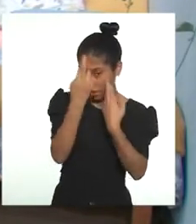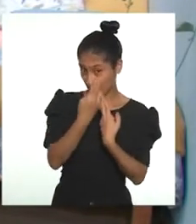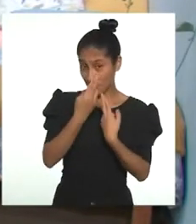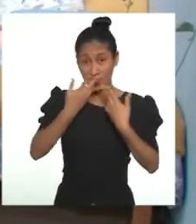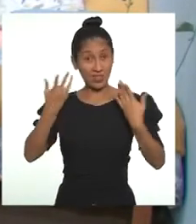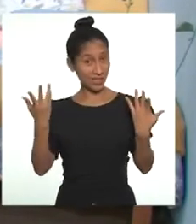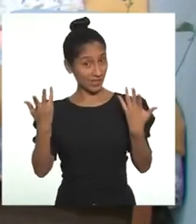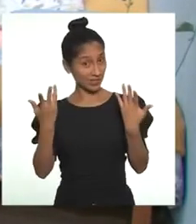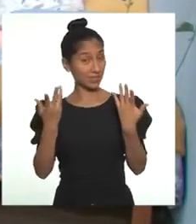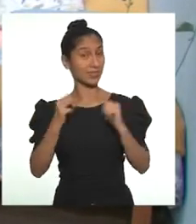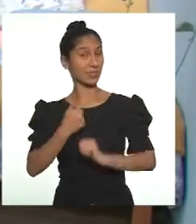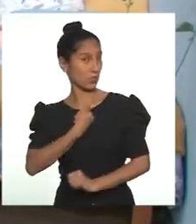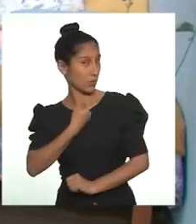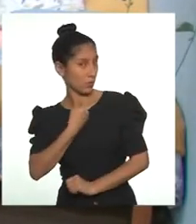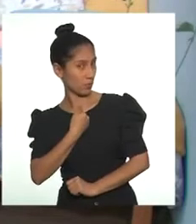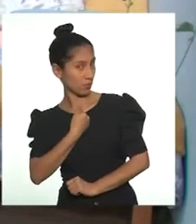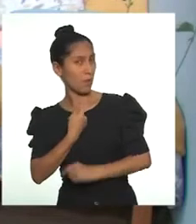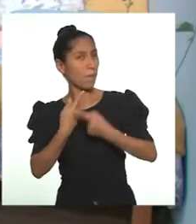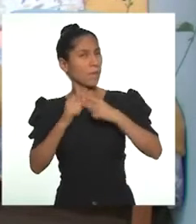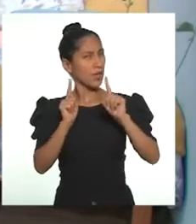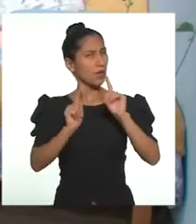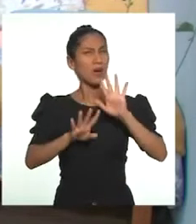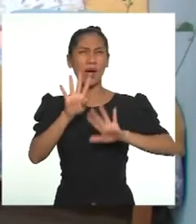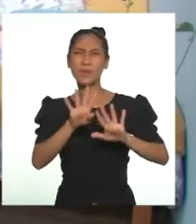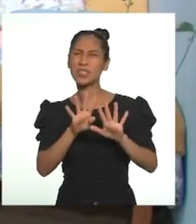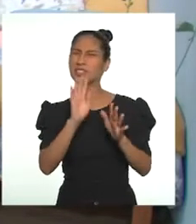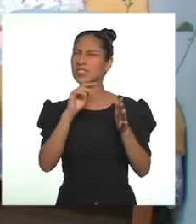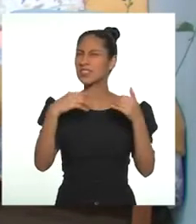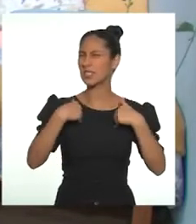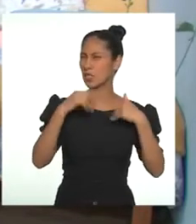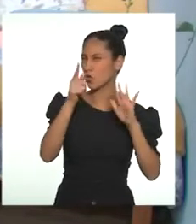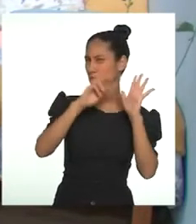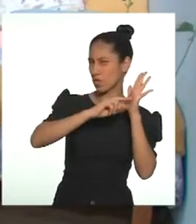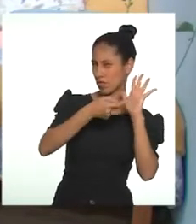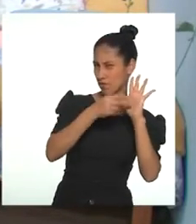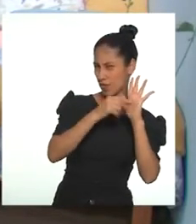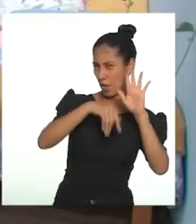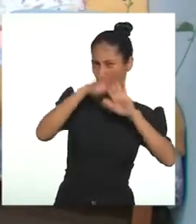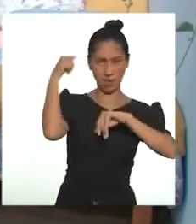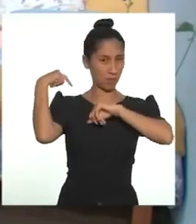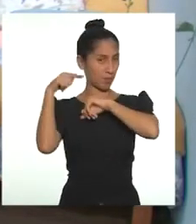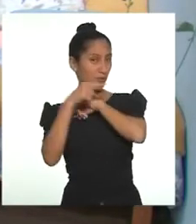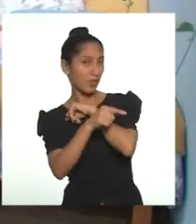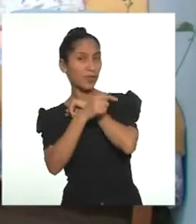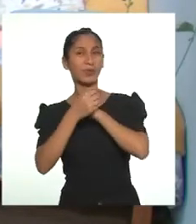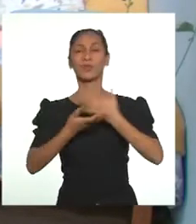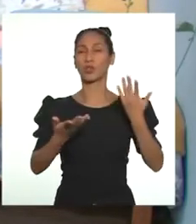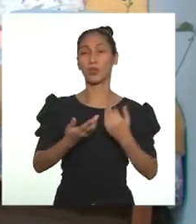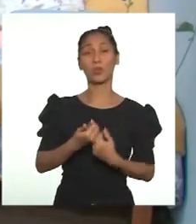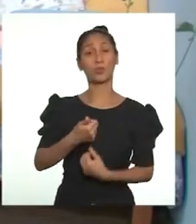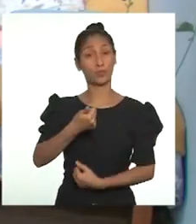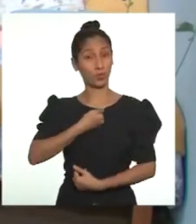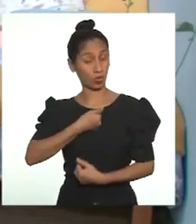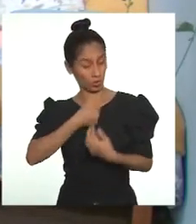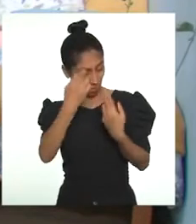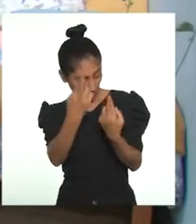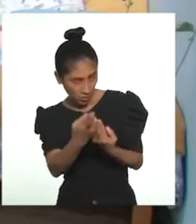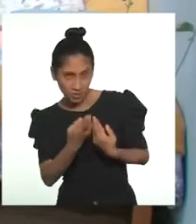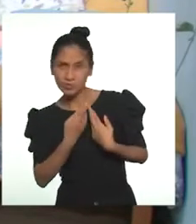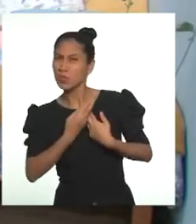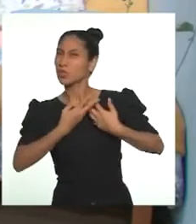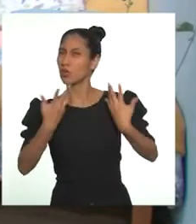nosotras y nosotros mismos. Sin embargo, tiene un significado un poco más profundo que ese. Autorespetarnos es